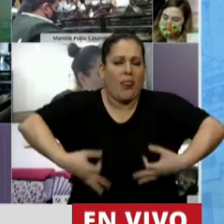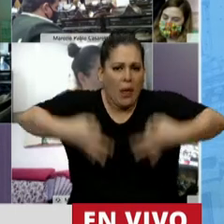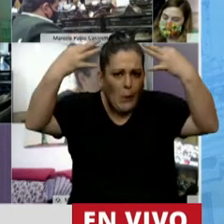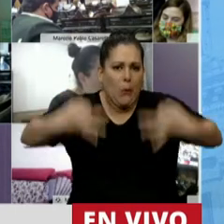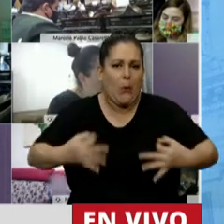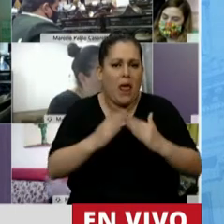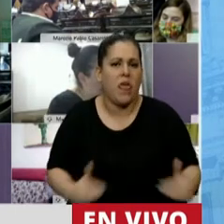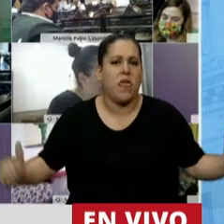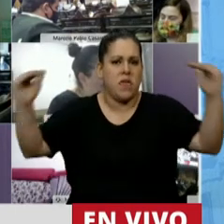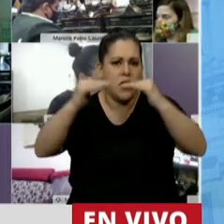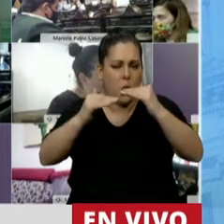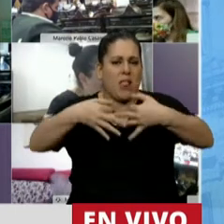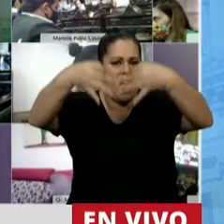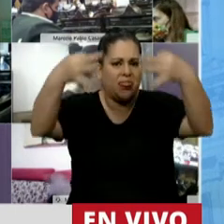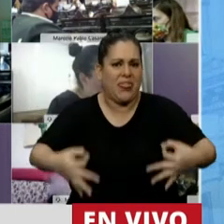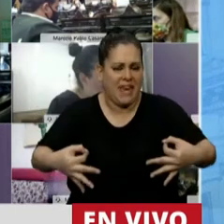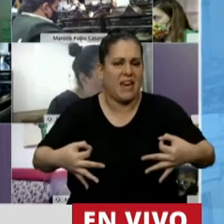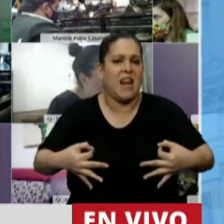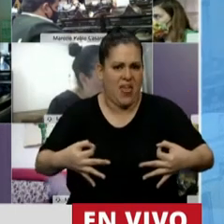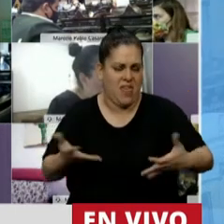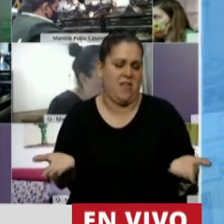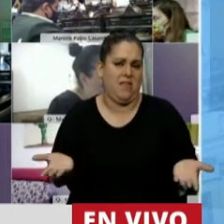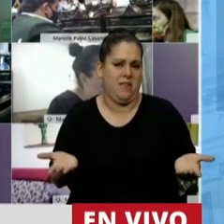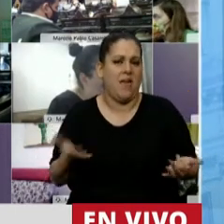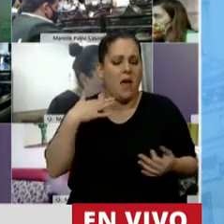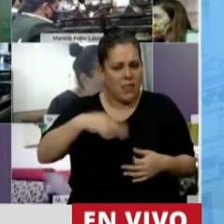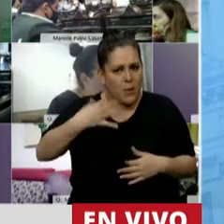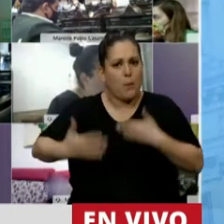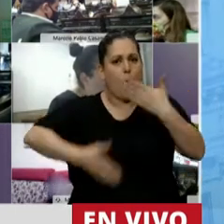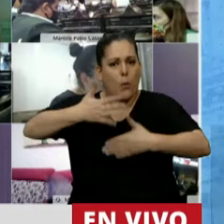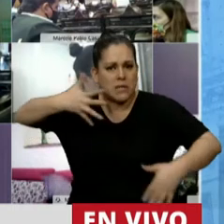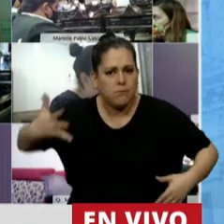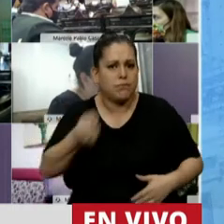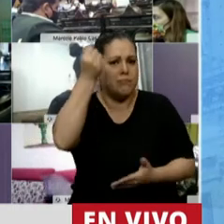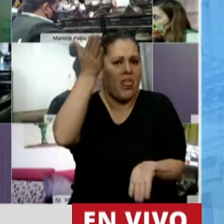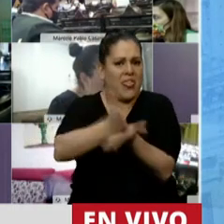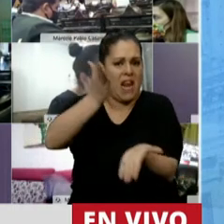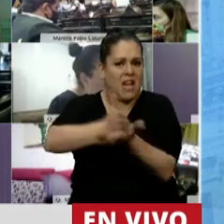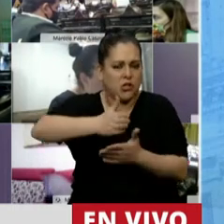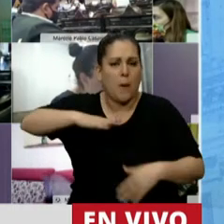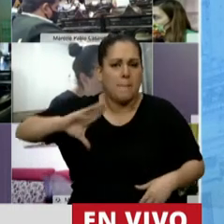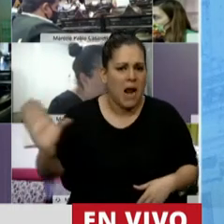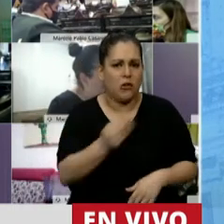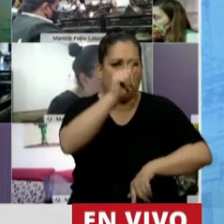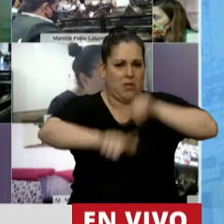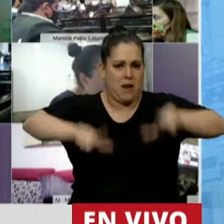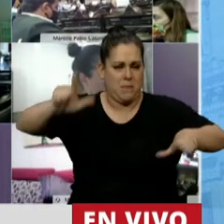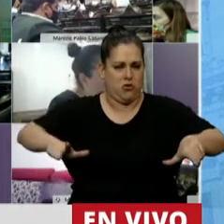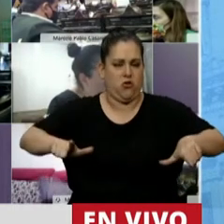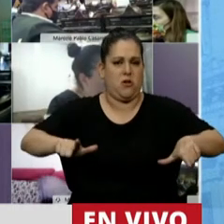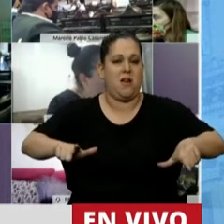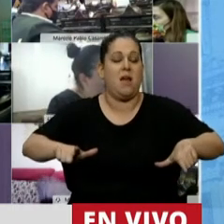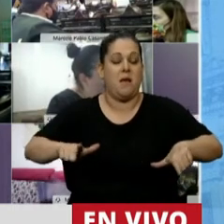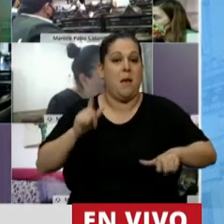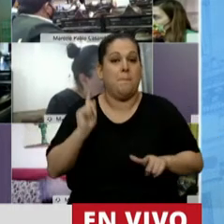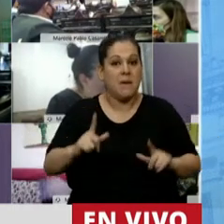de igualdad y dignidad increíble. Vamos a avanzar en la conquista de derechos para nuestro pueblo. Esas